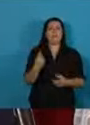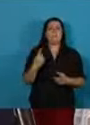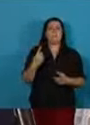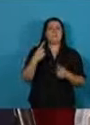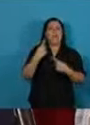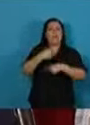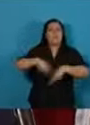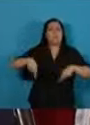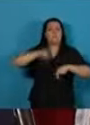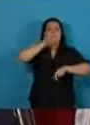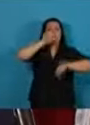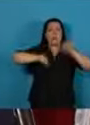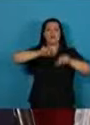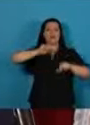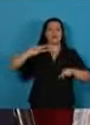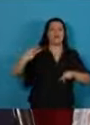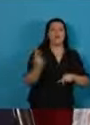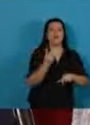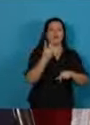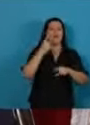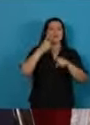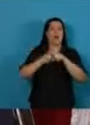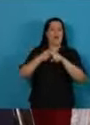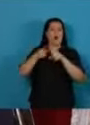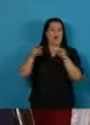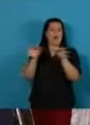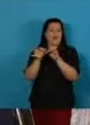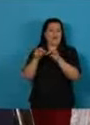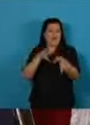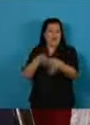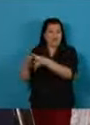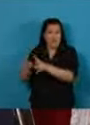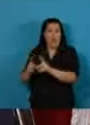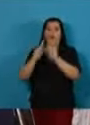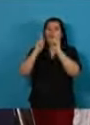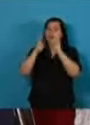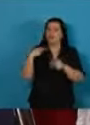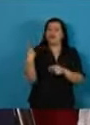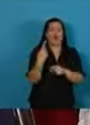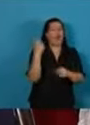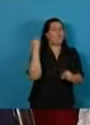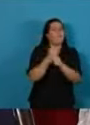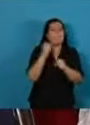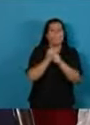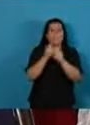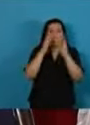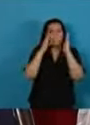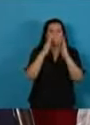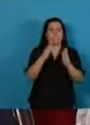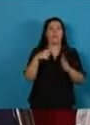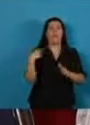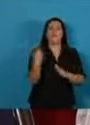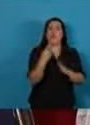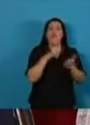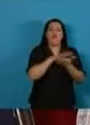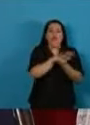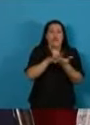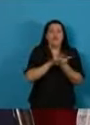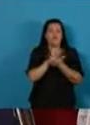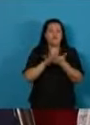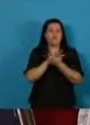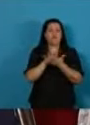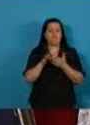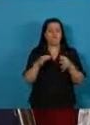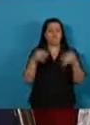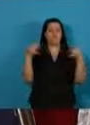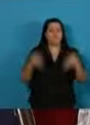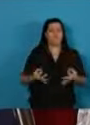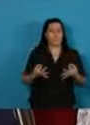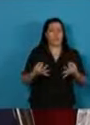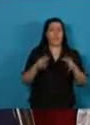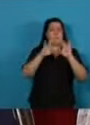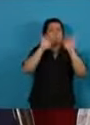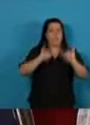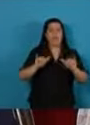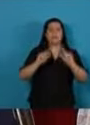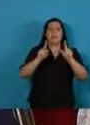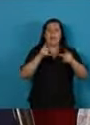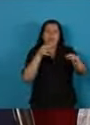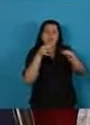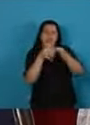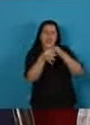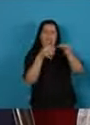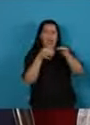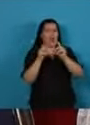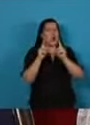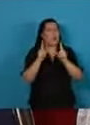cayeron en la lucha por la soberanía. Lo haremos trabajando por la resolución pacífica del difierendo y sobre la base del diálogo que